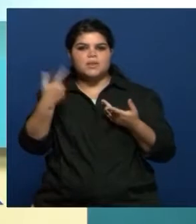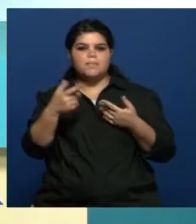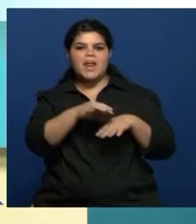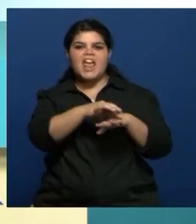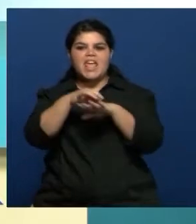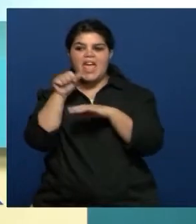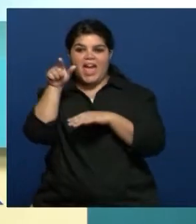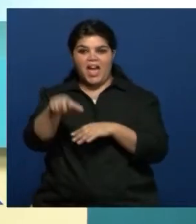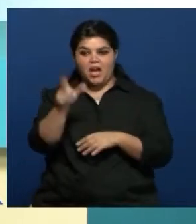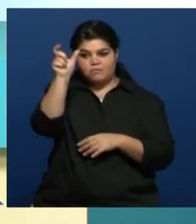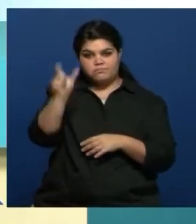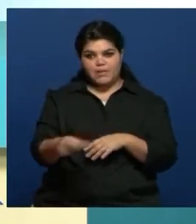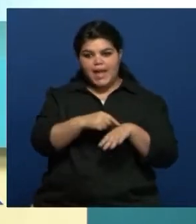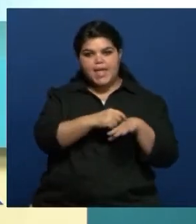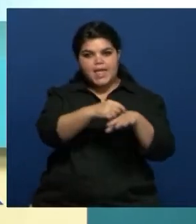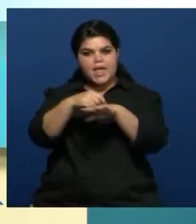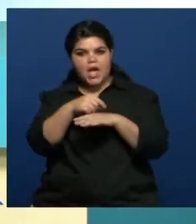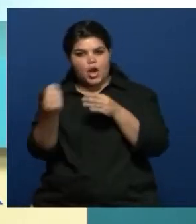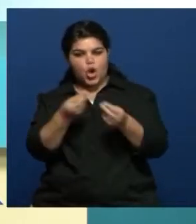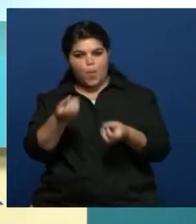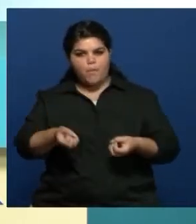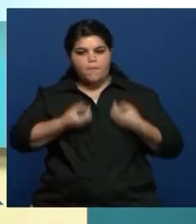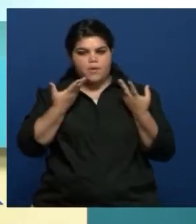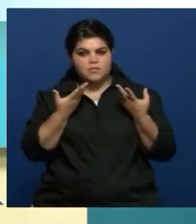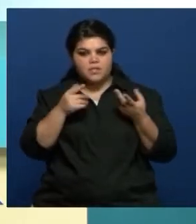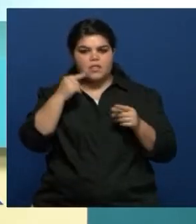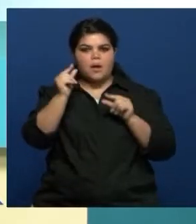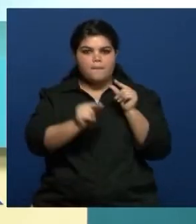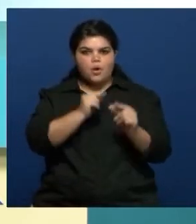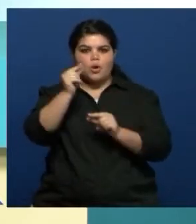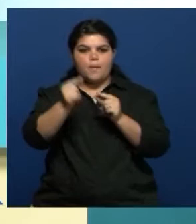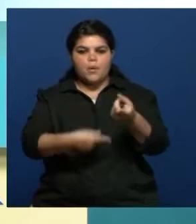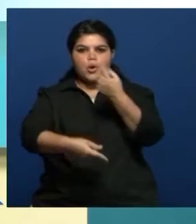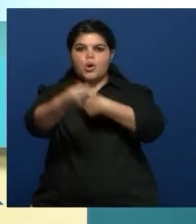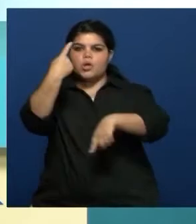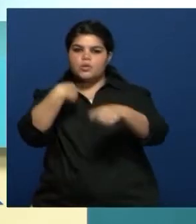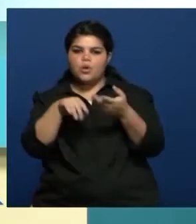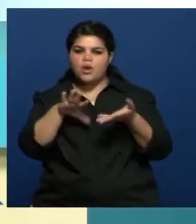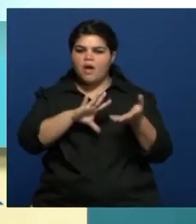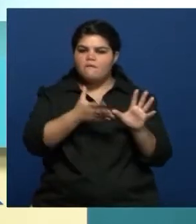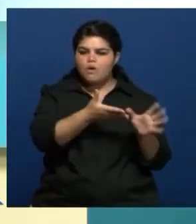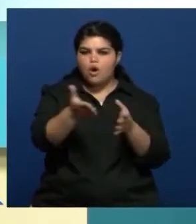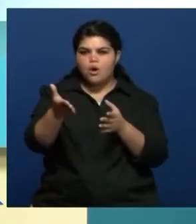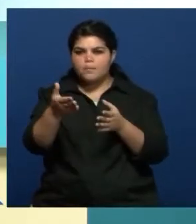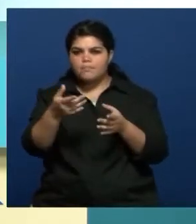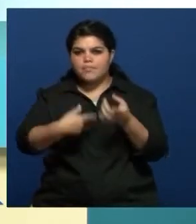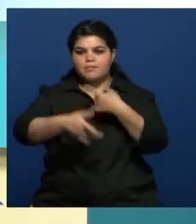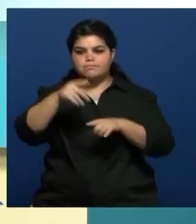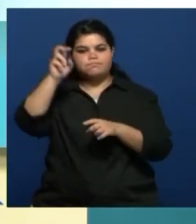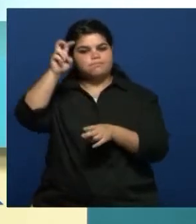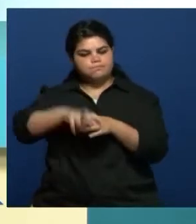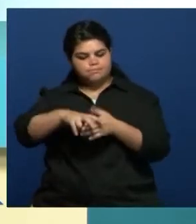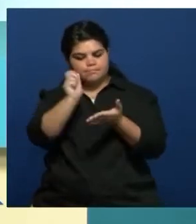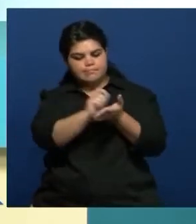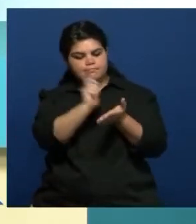él. Y bueno, ya después cuando la historia empieza a tener un formato, una línea, ahí sí, él ya se sienta y la organiza